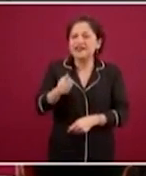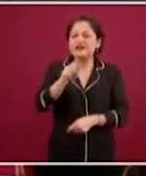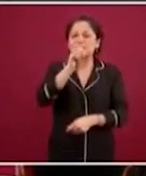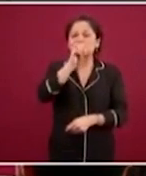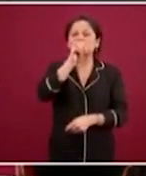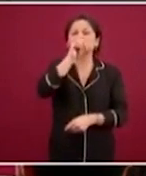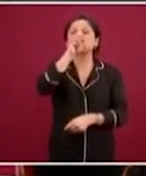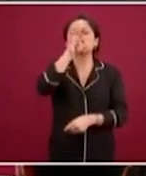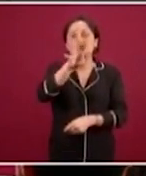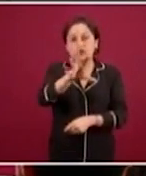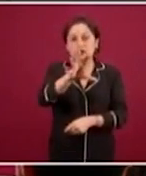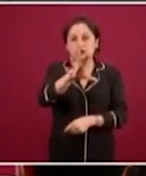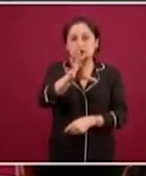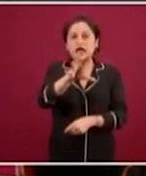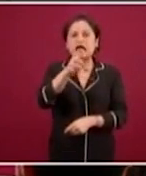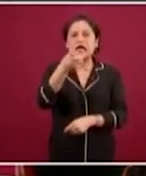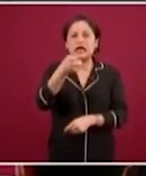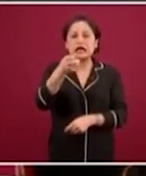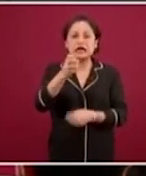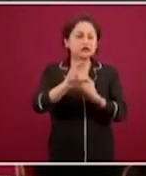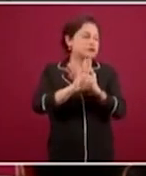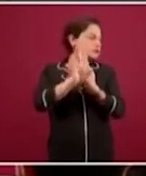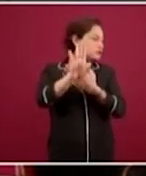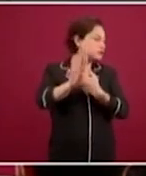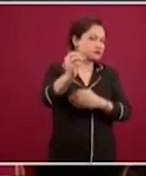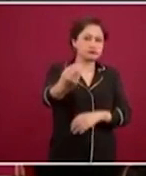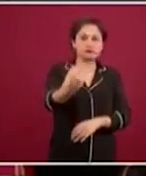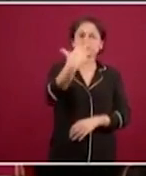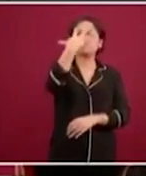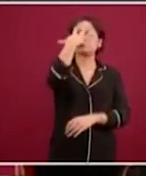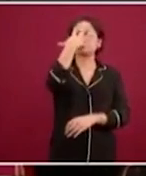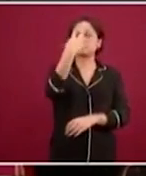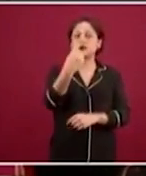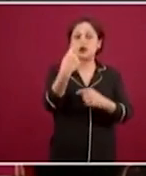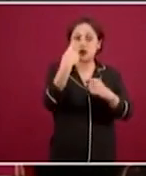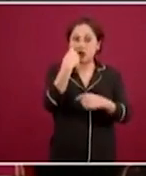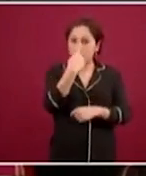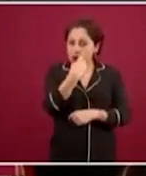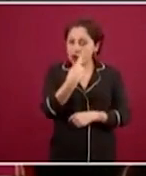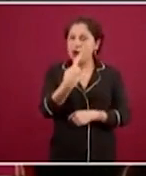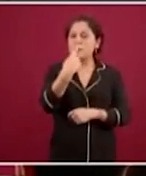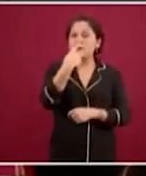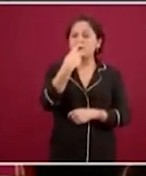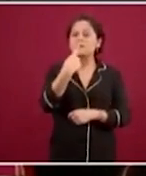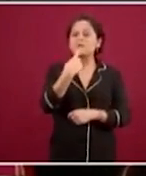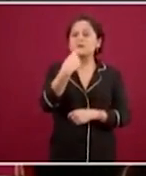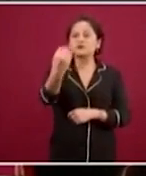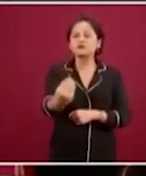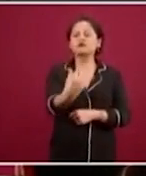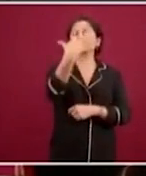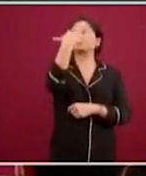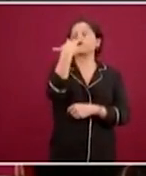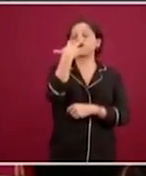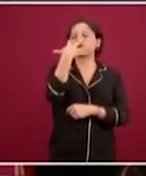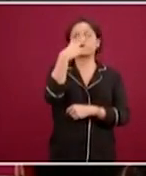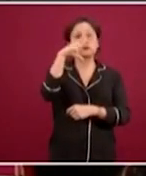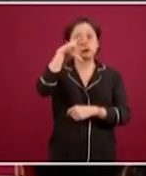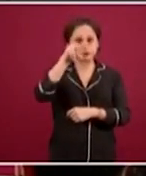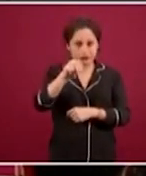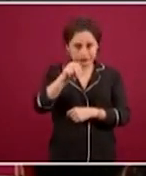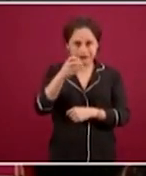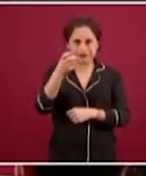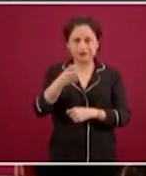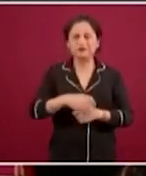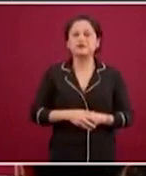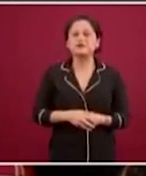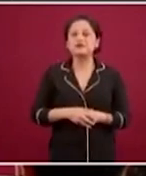nos caigan encima particularmente en los ojos, nariz o boca. Y hay tres tipos de gotas, las grandes,